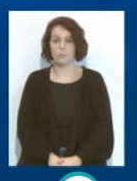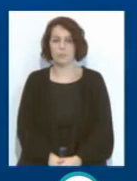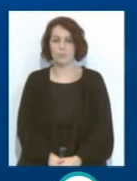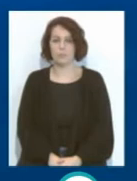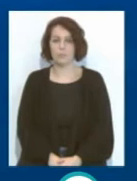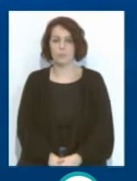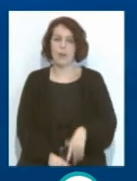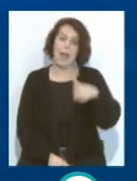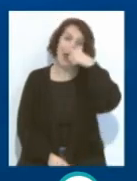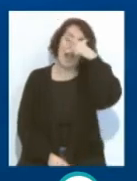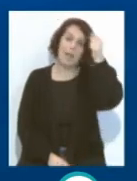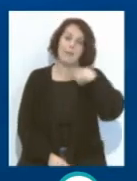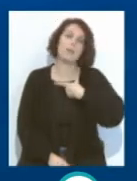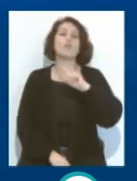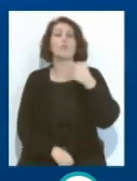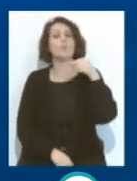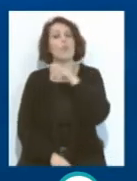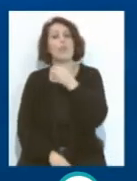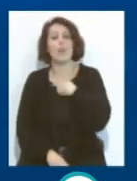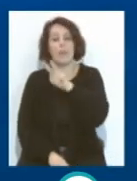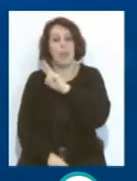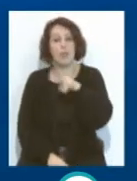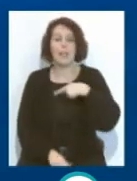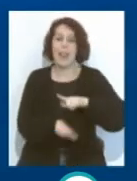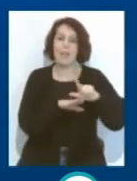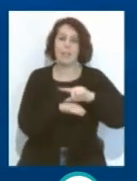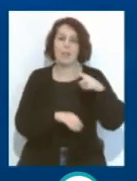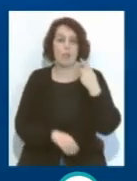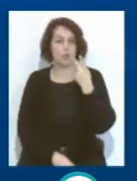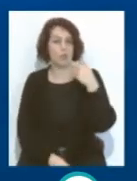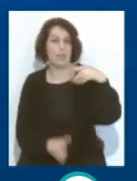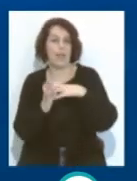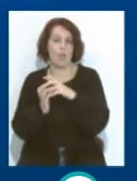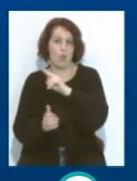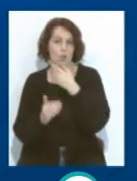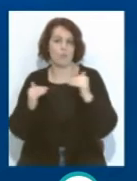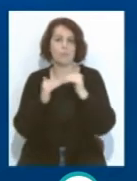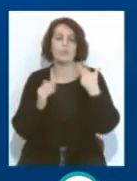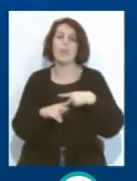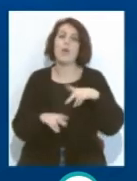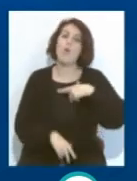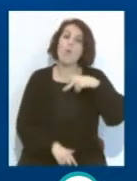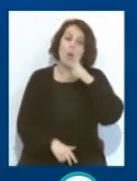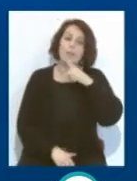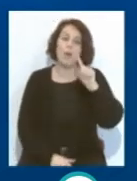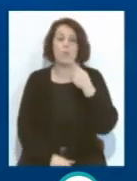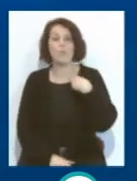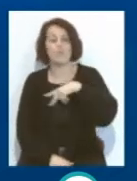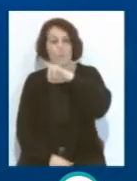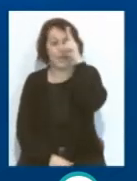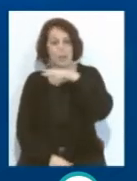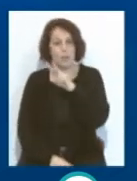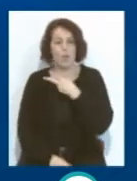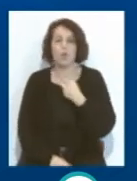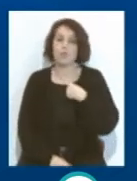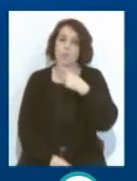El Deportivo a la vez vencía por un gol a cero al Valladolid. Levante 2, Granada 2. Sociedad Deportivo Huesca 1, Real Madrid 2.